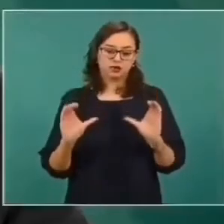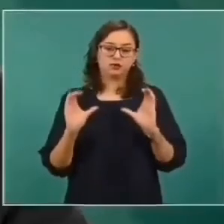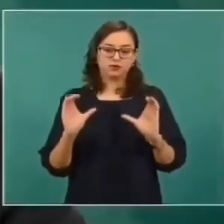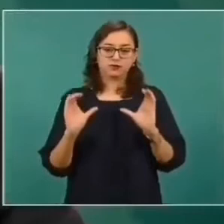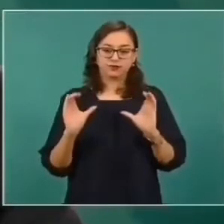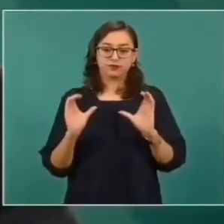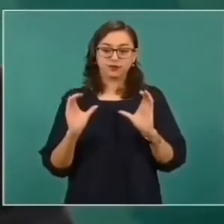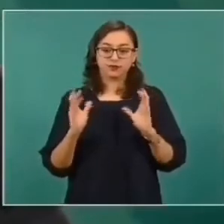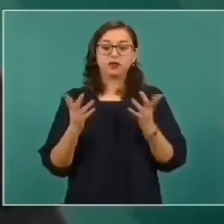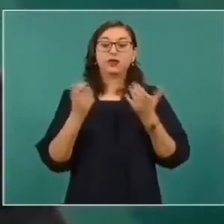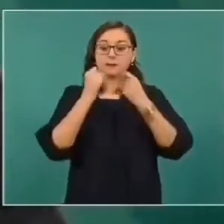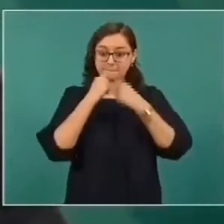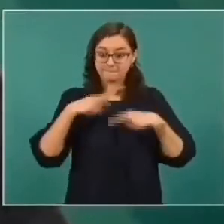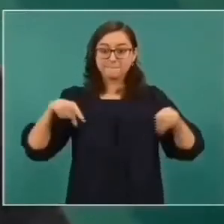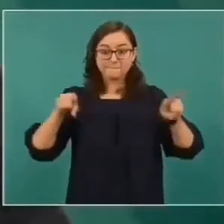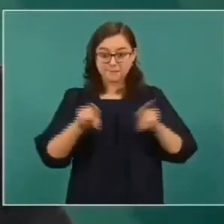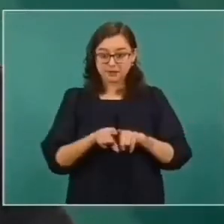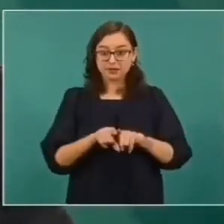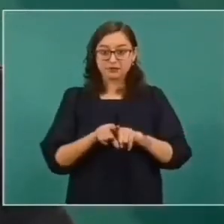dedicar más tiempo